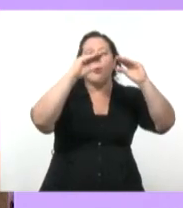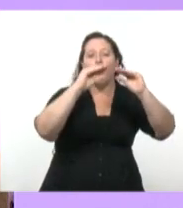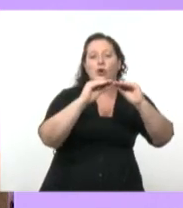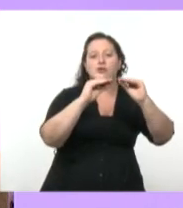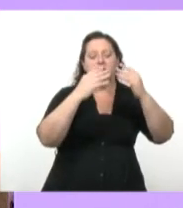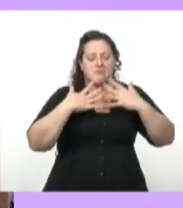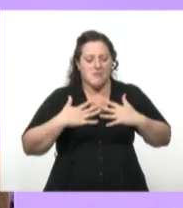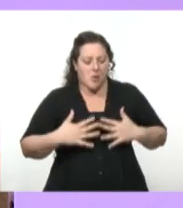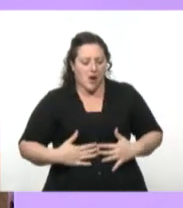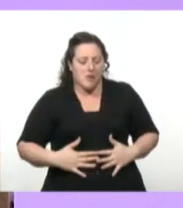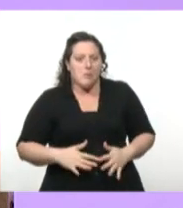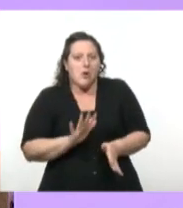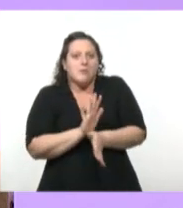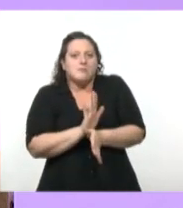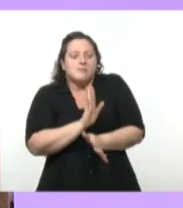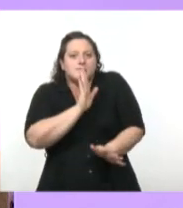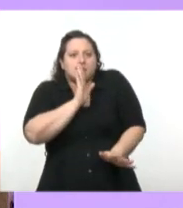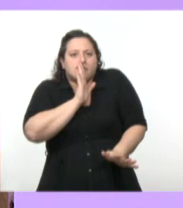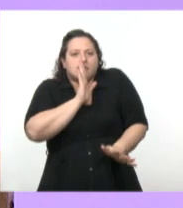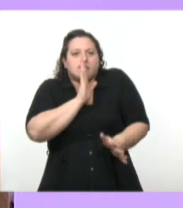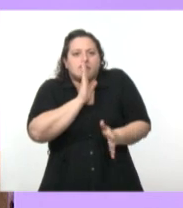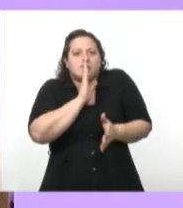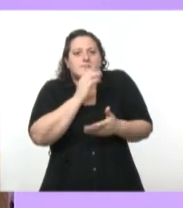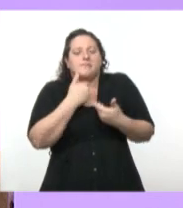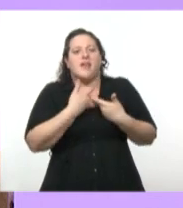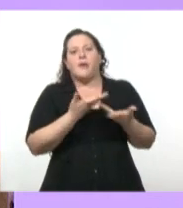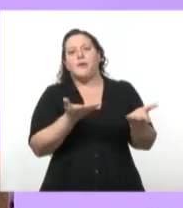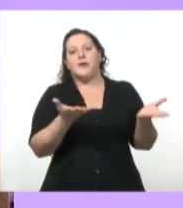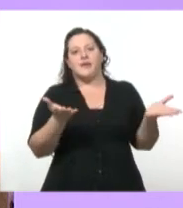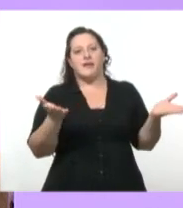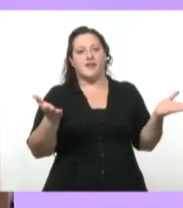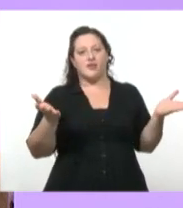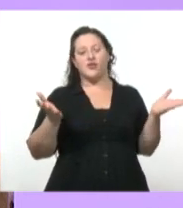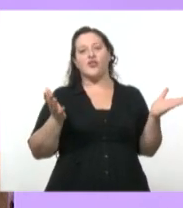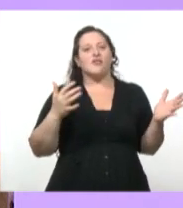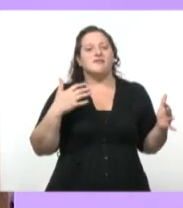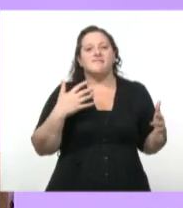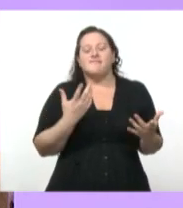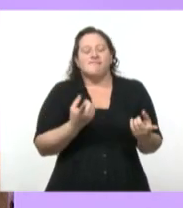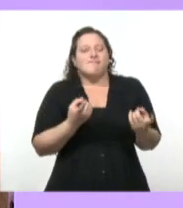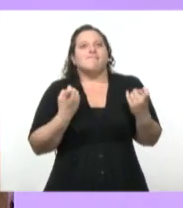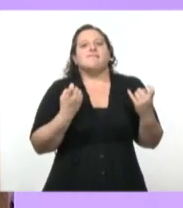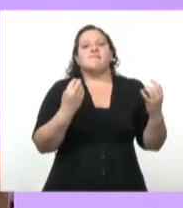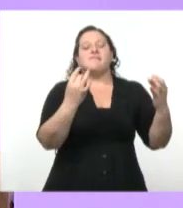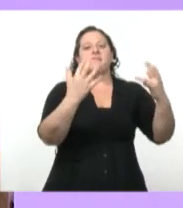mudo Se abre A la delicada urgencia del rocío